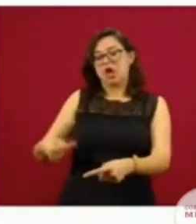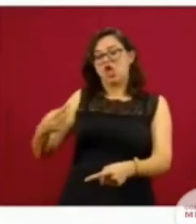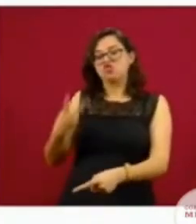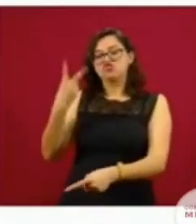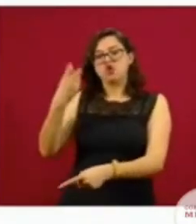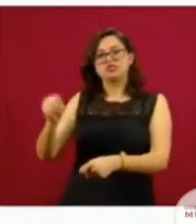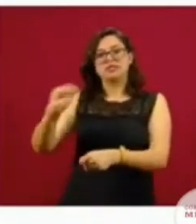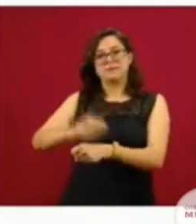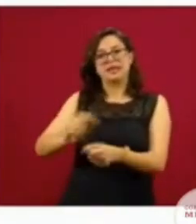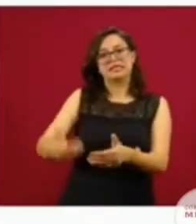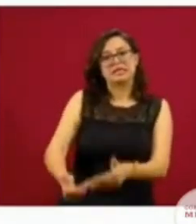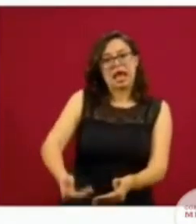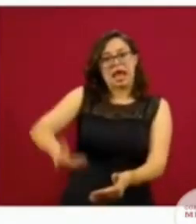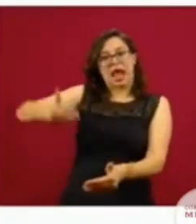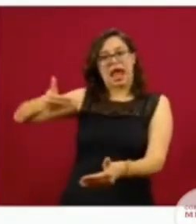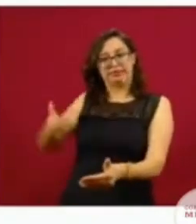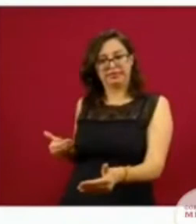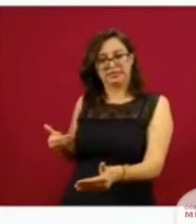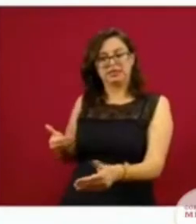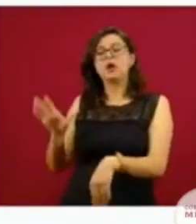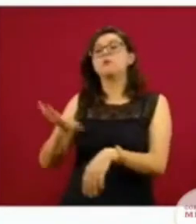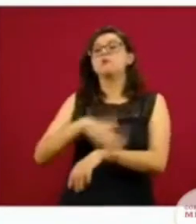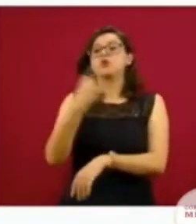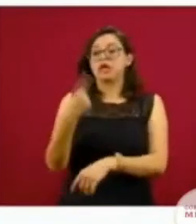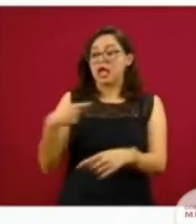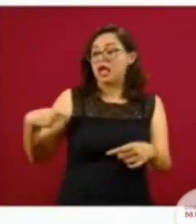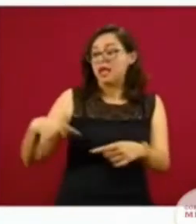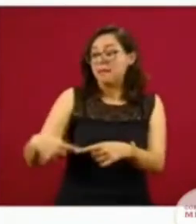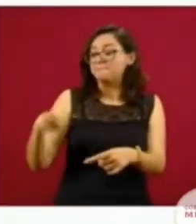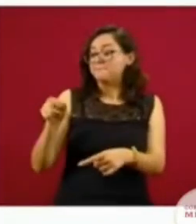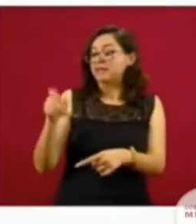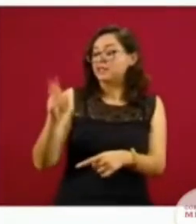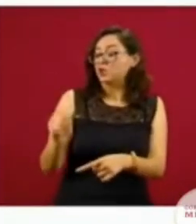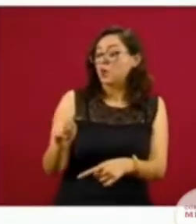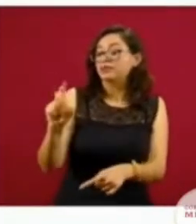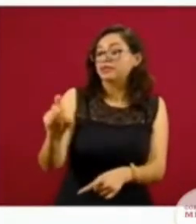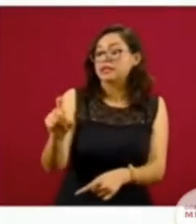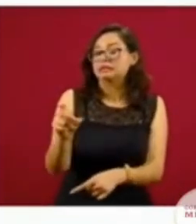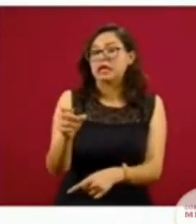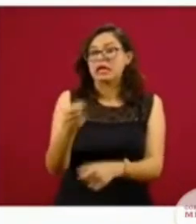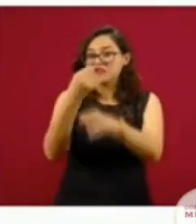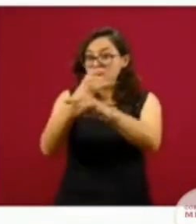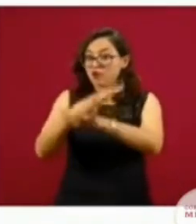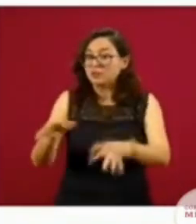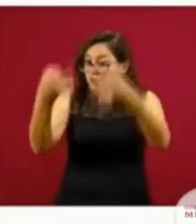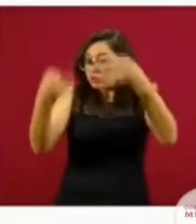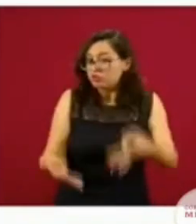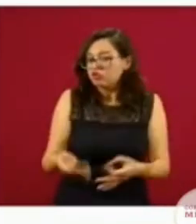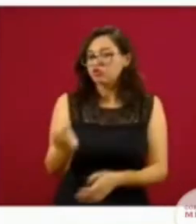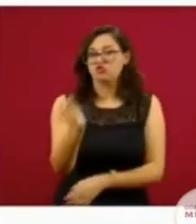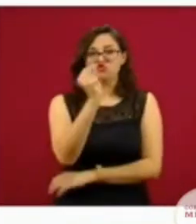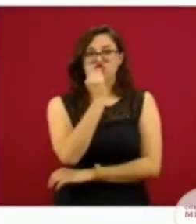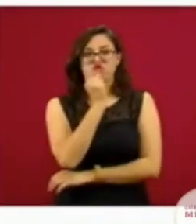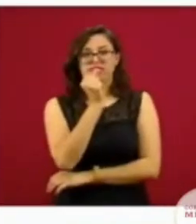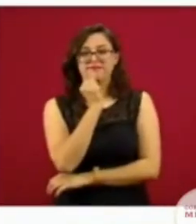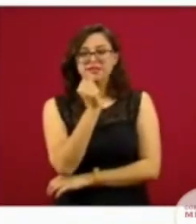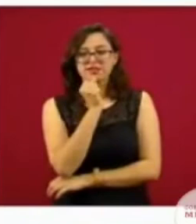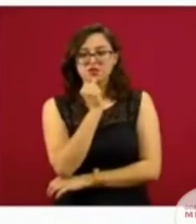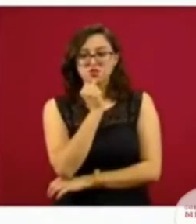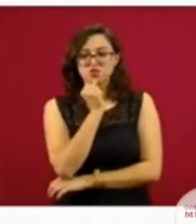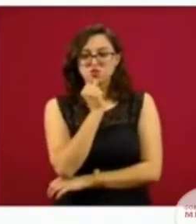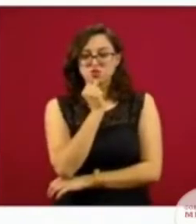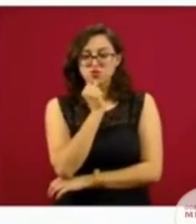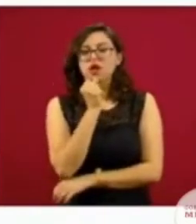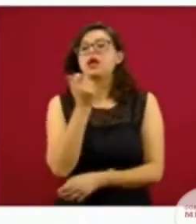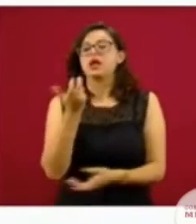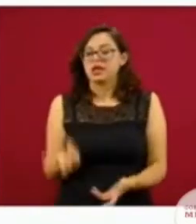México ni en la mayoría de los sistemas de vigilancia del mundo, porque es un periodo en donde el flujo de información es todavía inestable. Pero